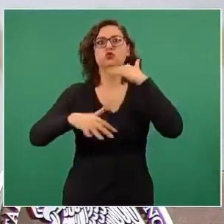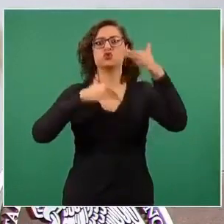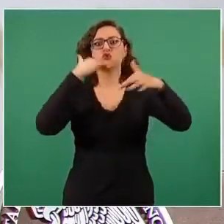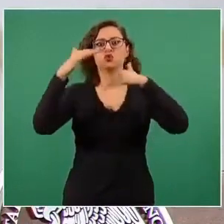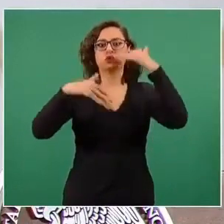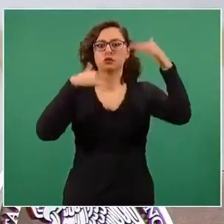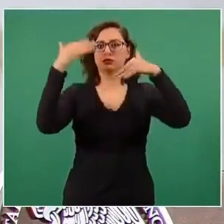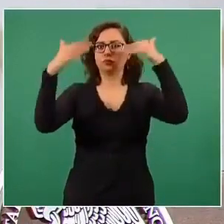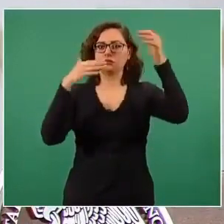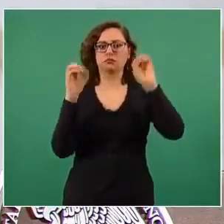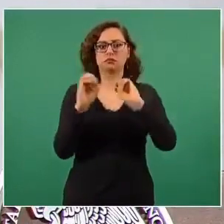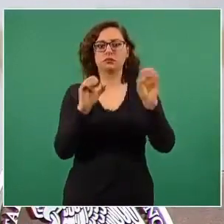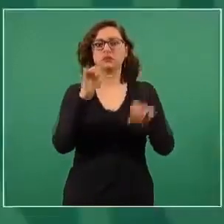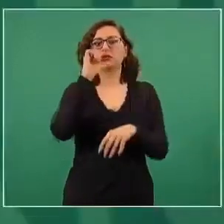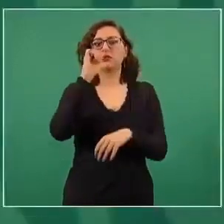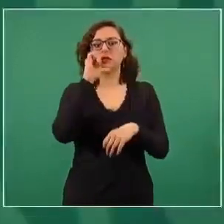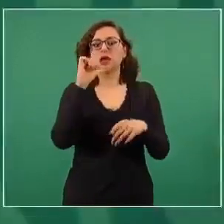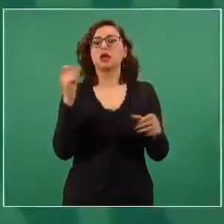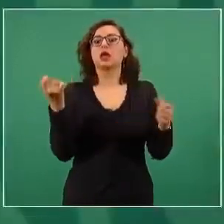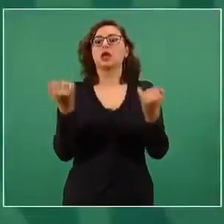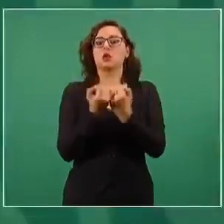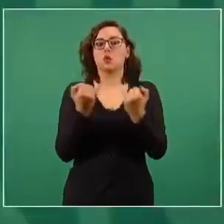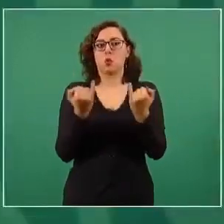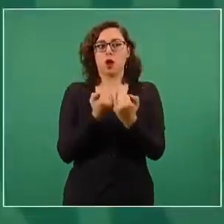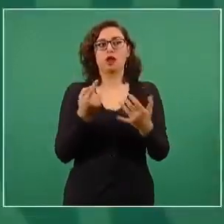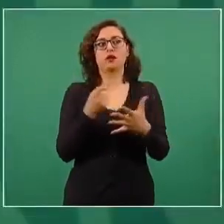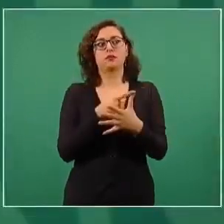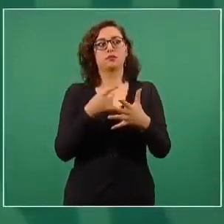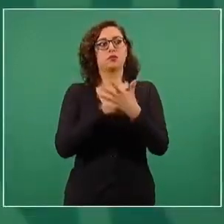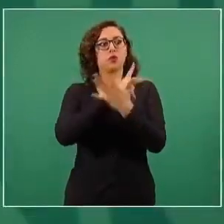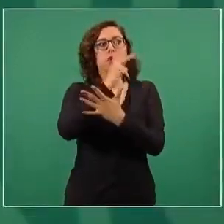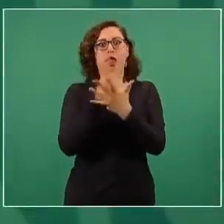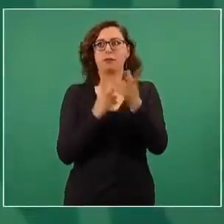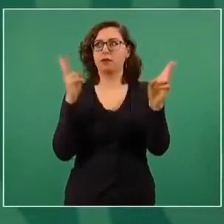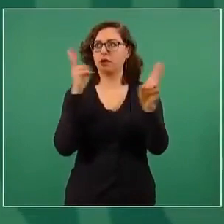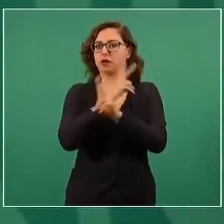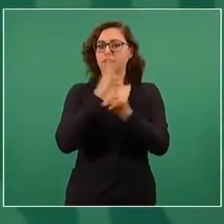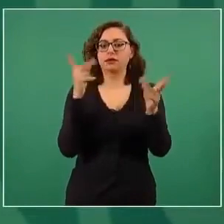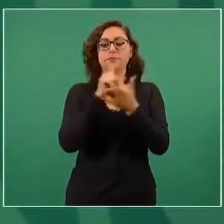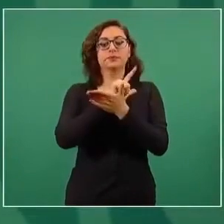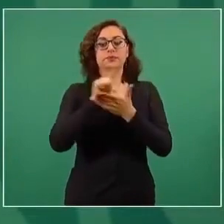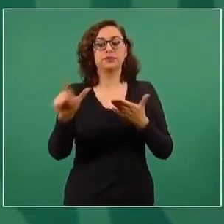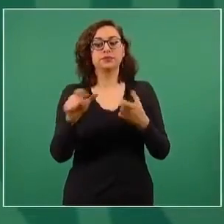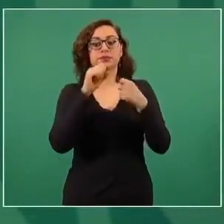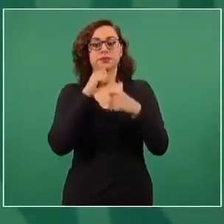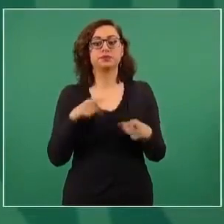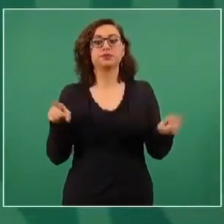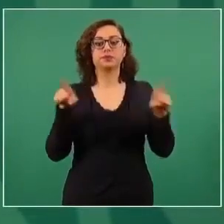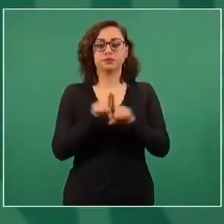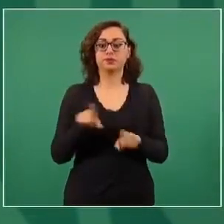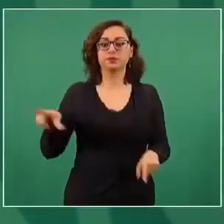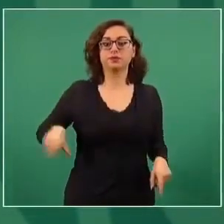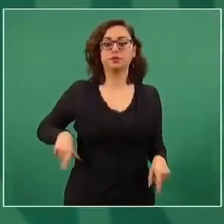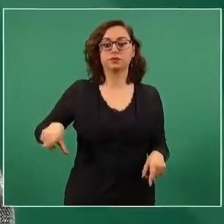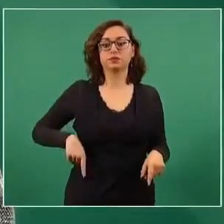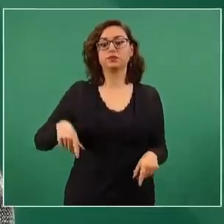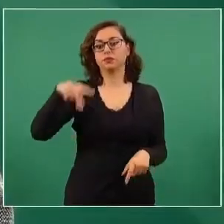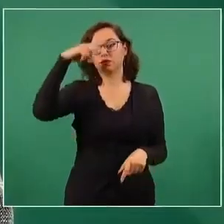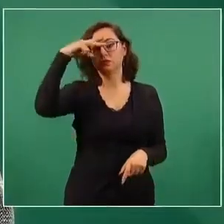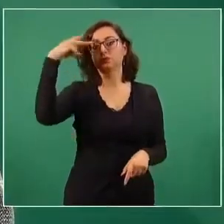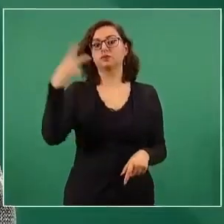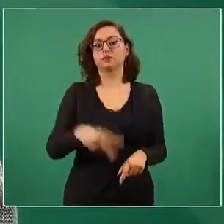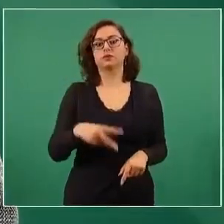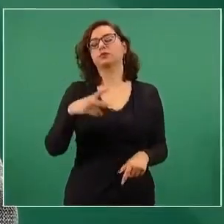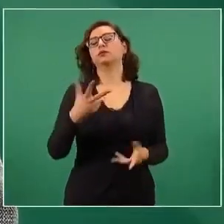también en el programa de calidad del aire y también estamos trabajando en un programa junto con el gobierno de México que llamamos Ciudad